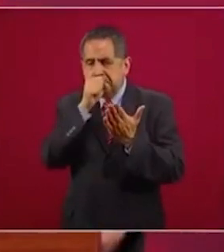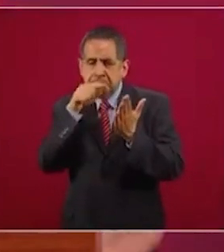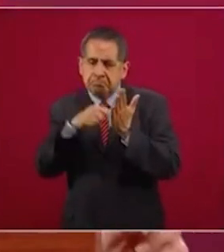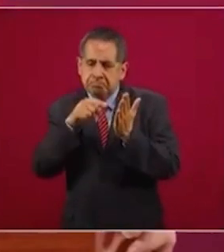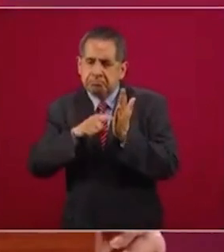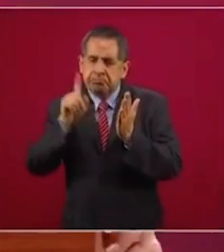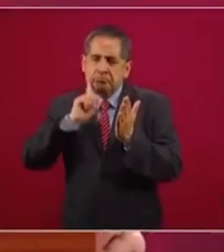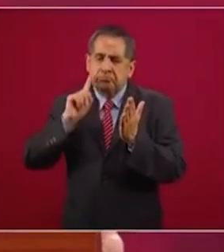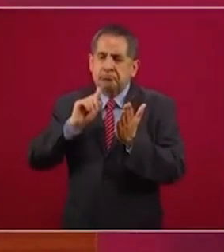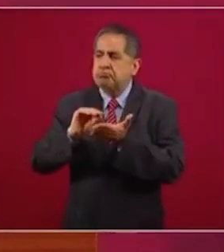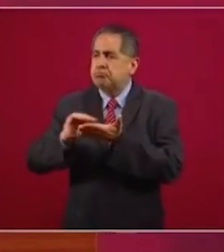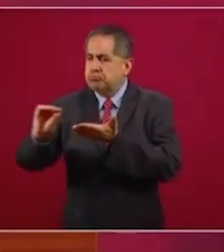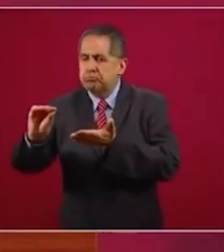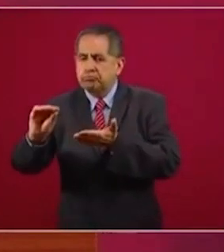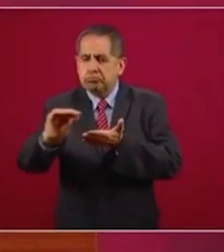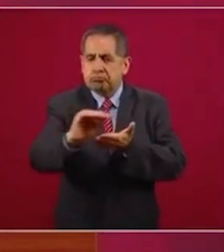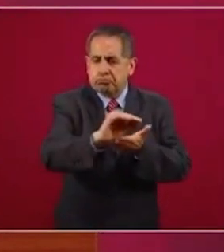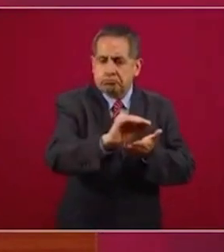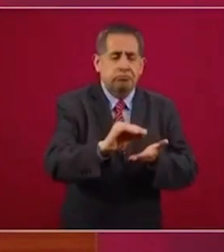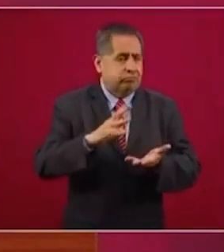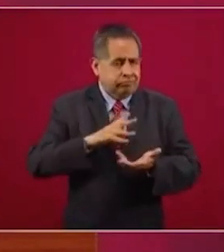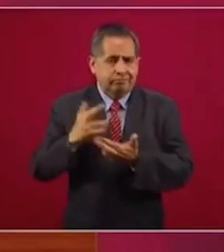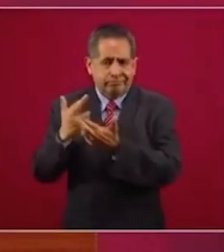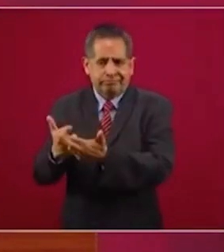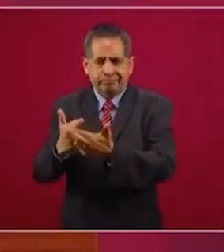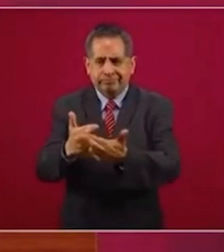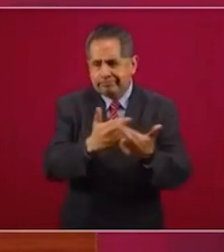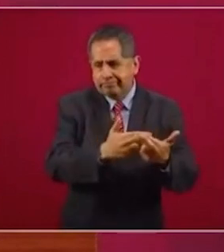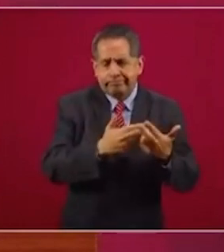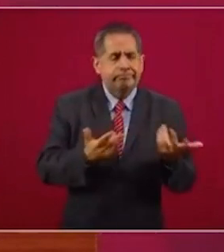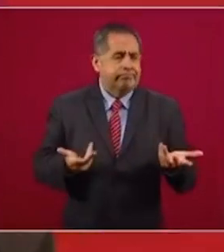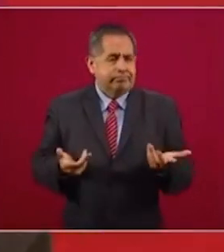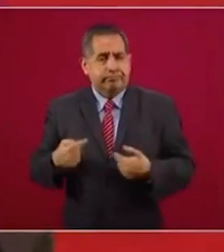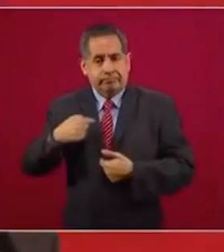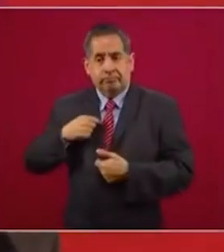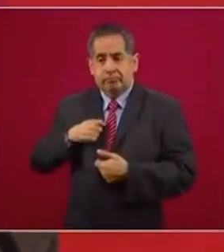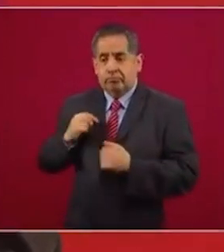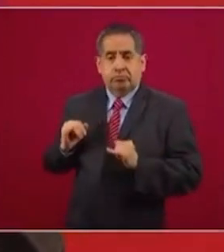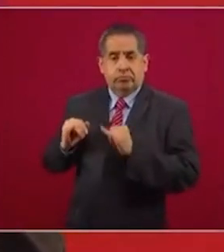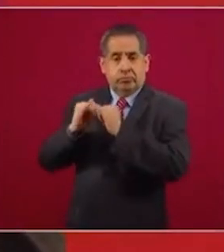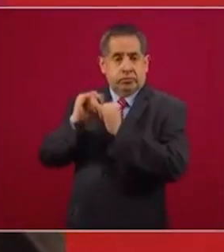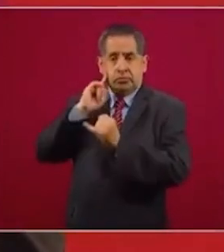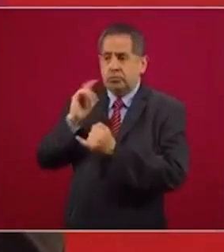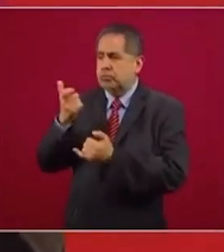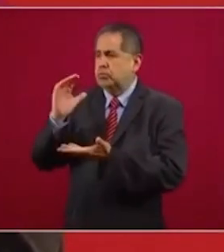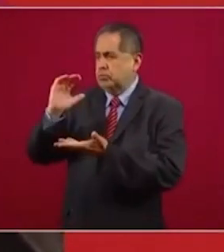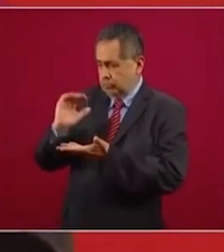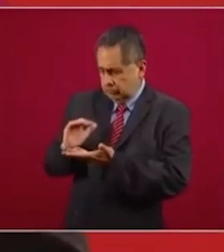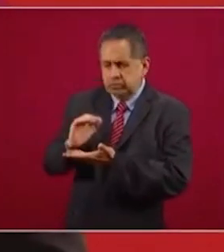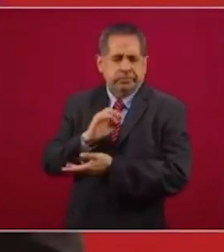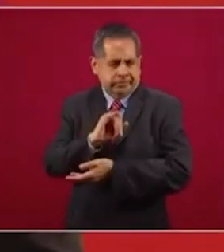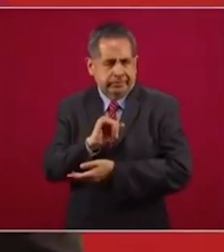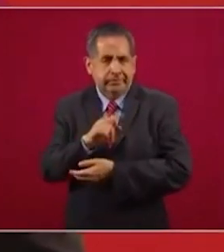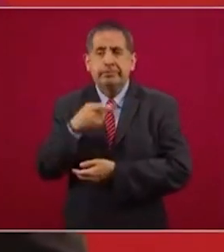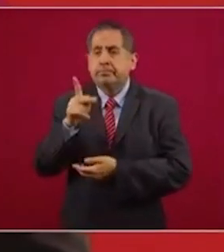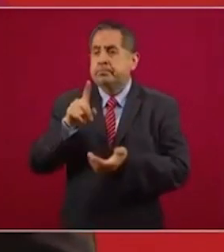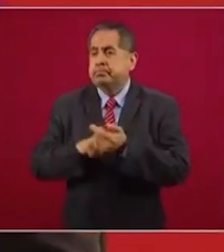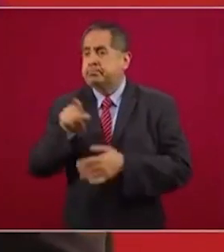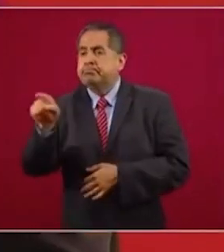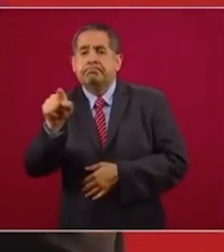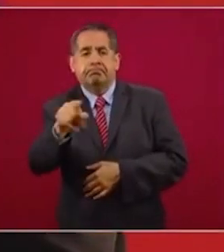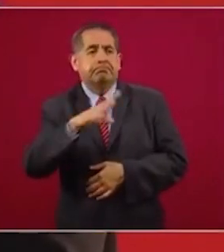que del estatal y municipal, tiene recursos asignados a las mujeres. Creo que el ejemplo más